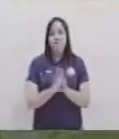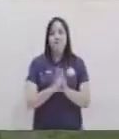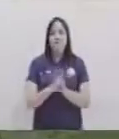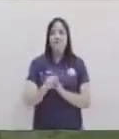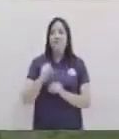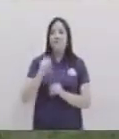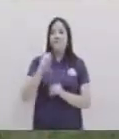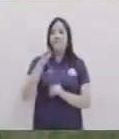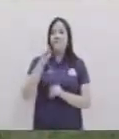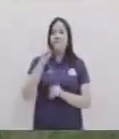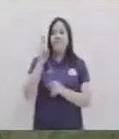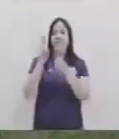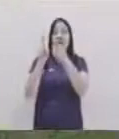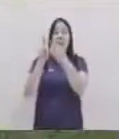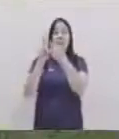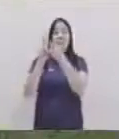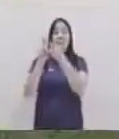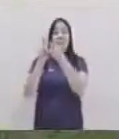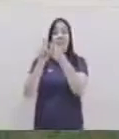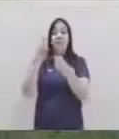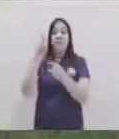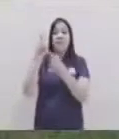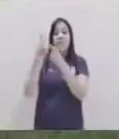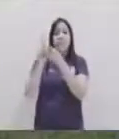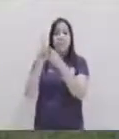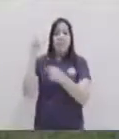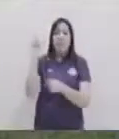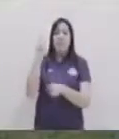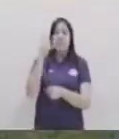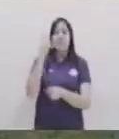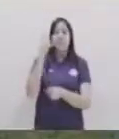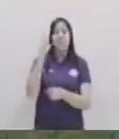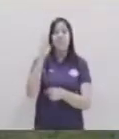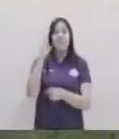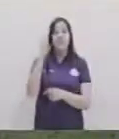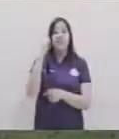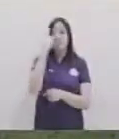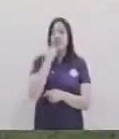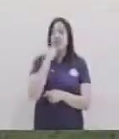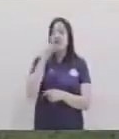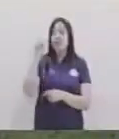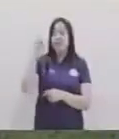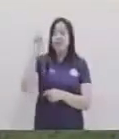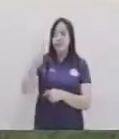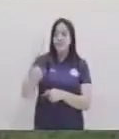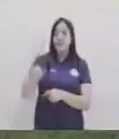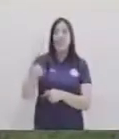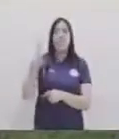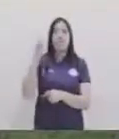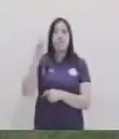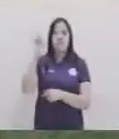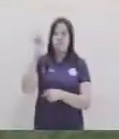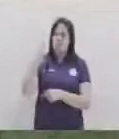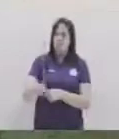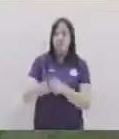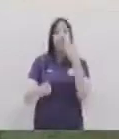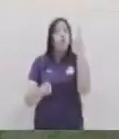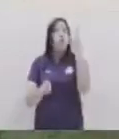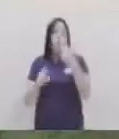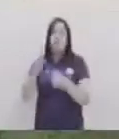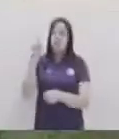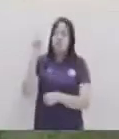debes es mi dedo índice y voy a bajarlo solamente